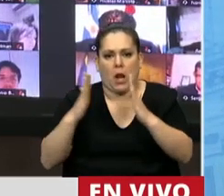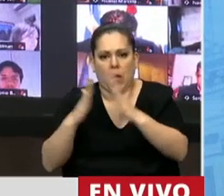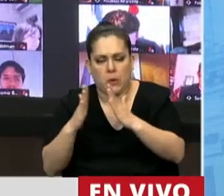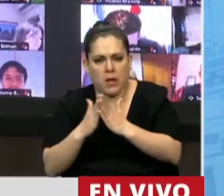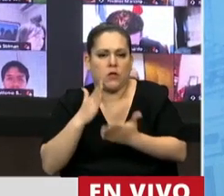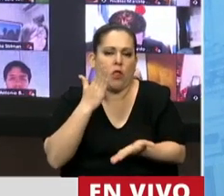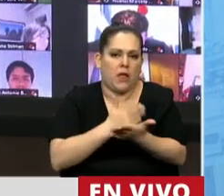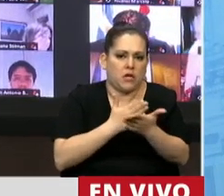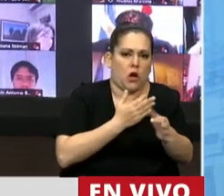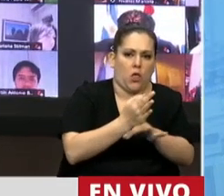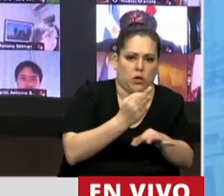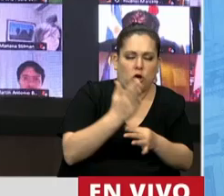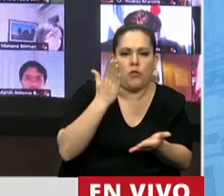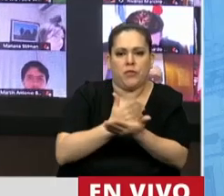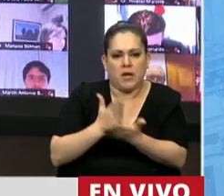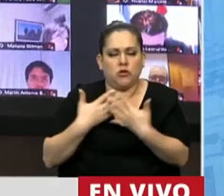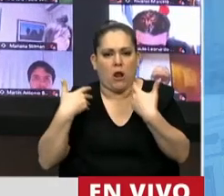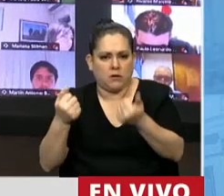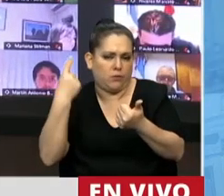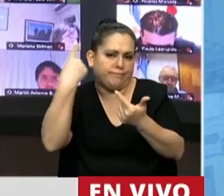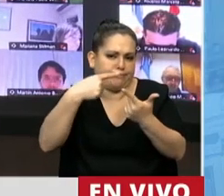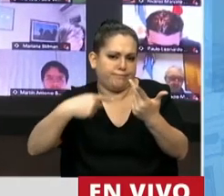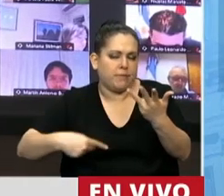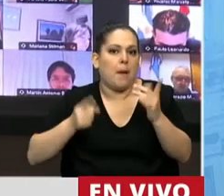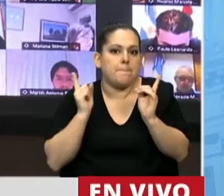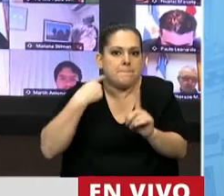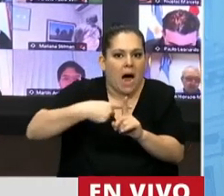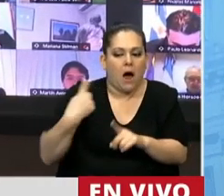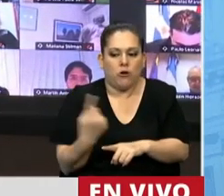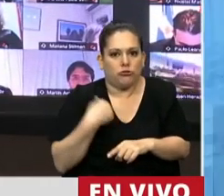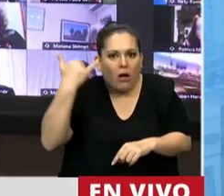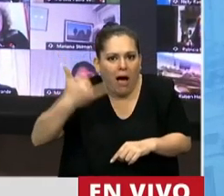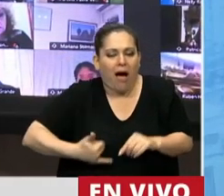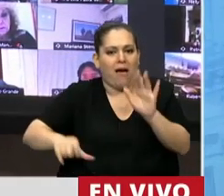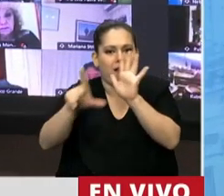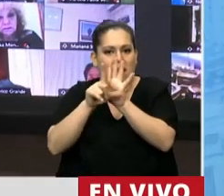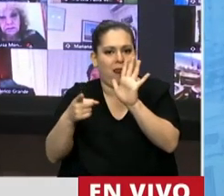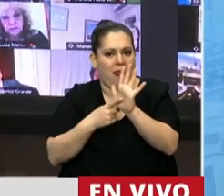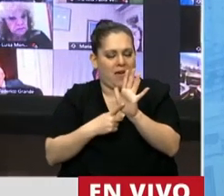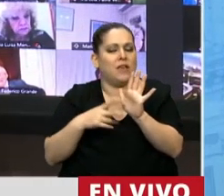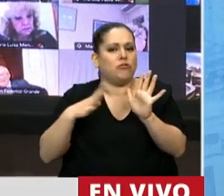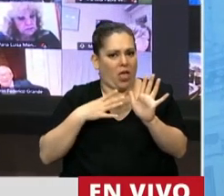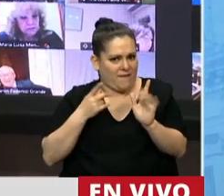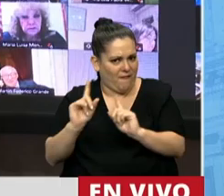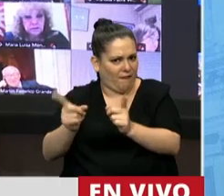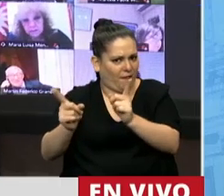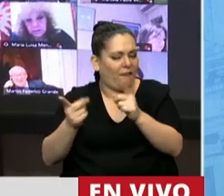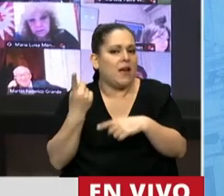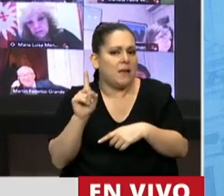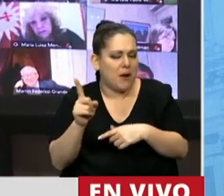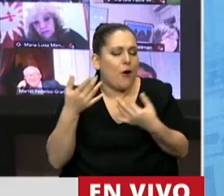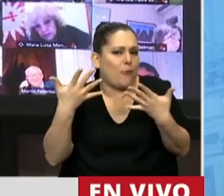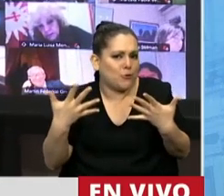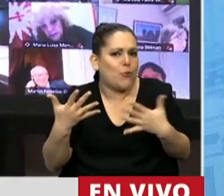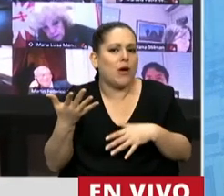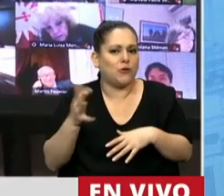salud de nuestros niños, y por el otro lado nosotros tenemos esta ley anacrónica, pero que todavía está vigente, y que por supuesto